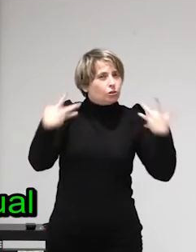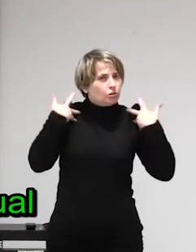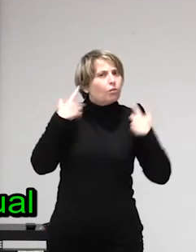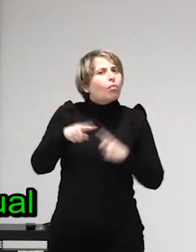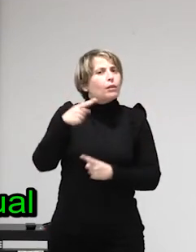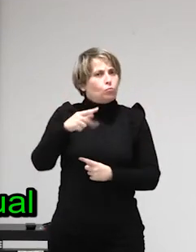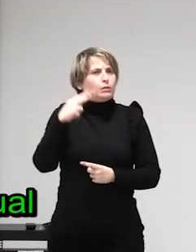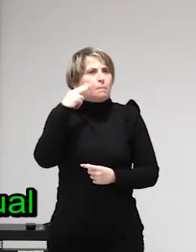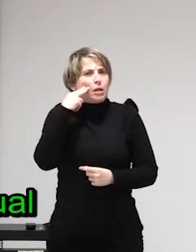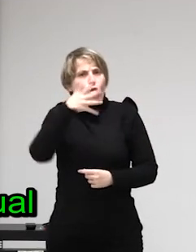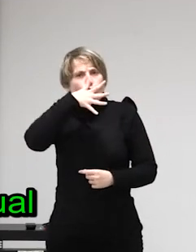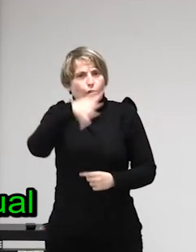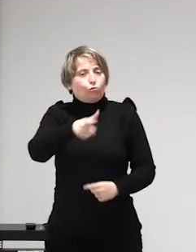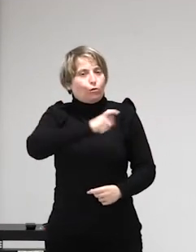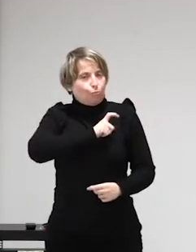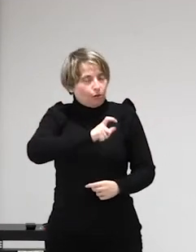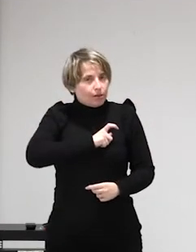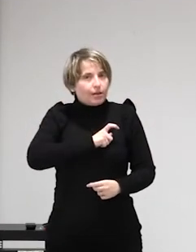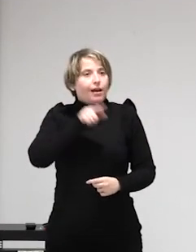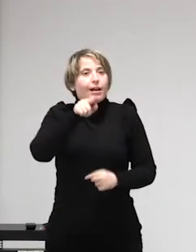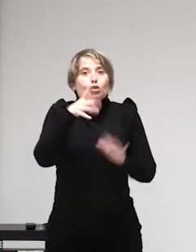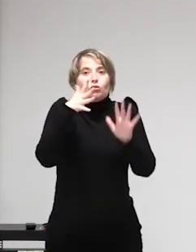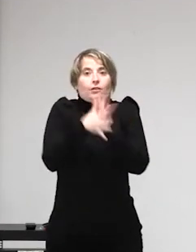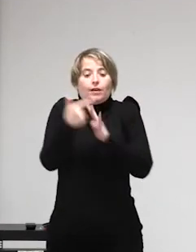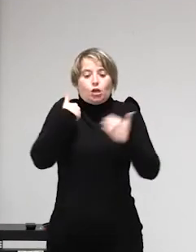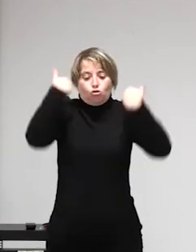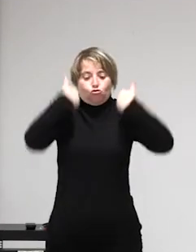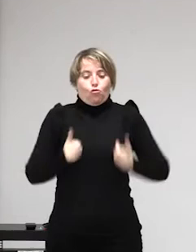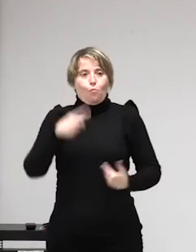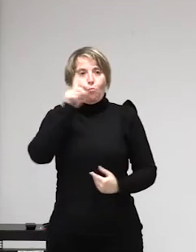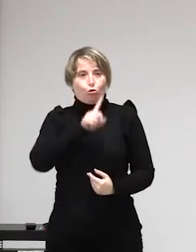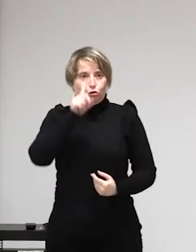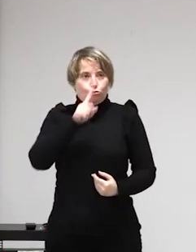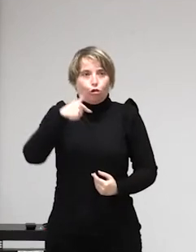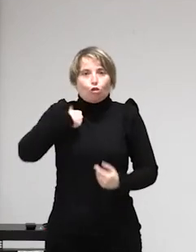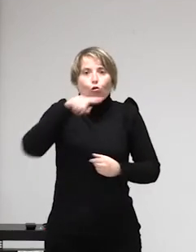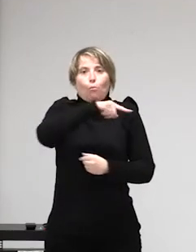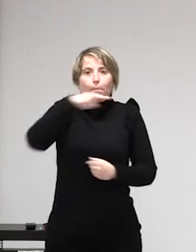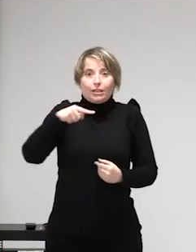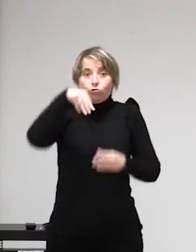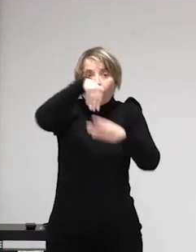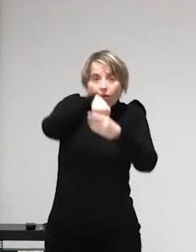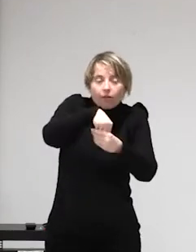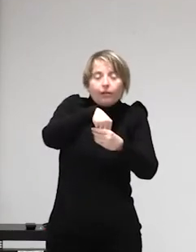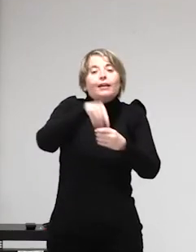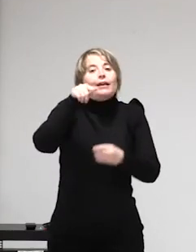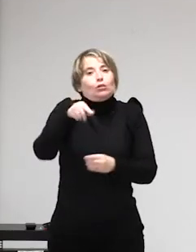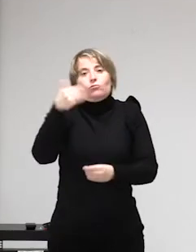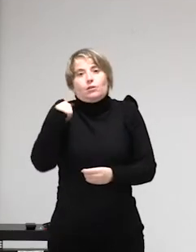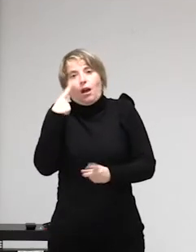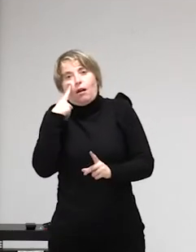cuando el trabajo sexual se clandestiniza al final a lo que está llamando es a todas estas figuras que aprovechan la indefensión